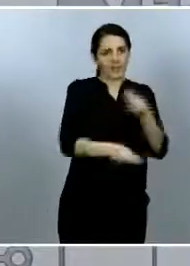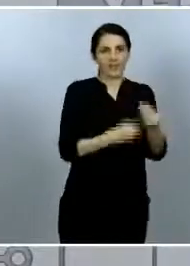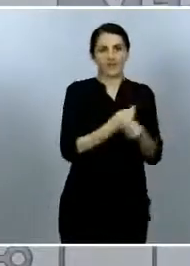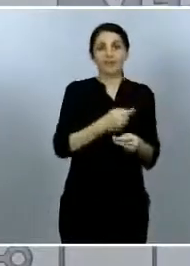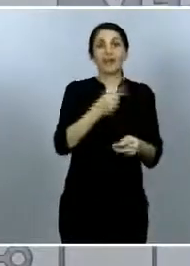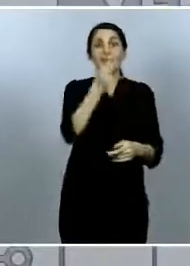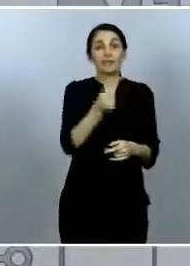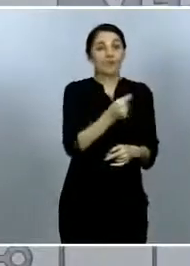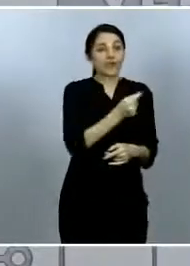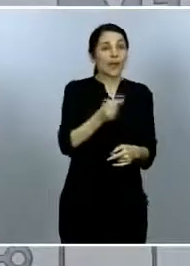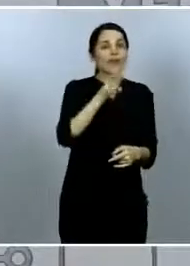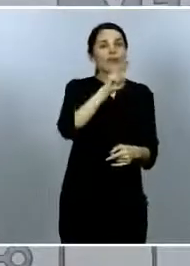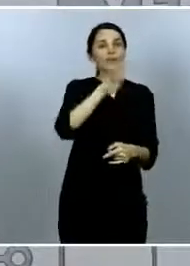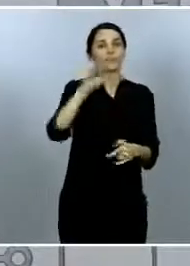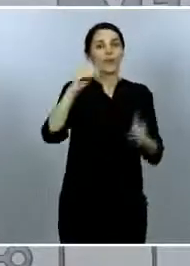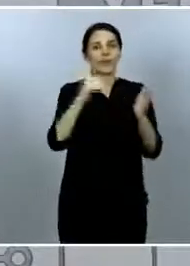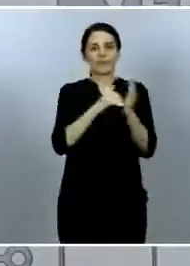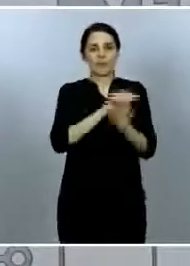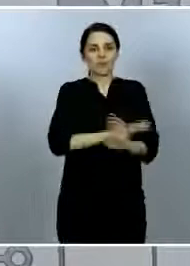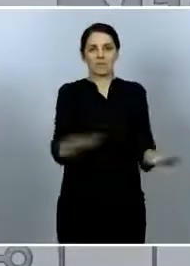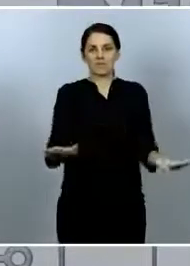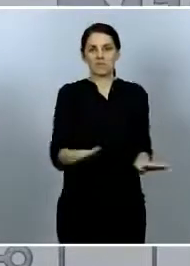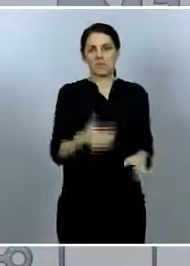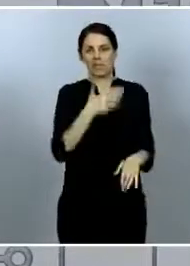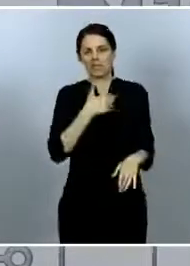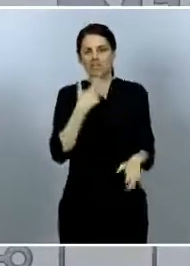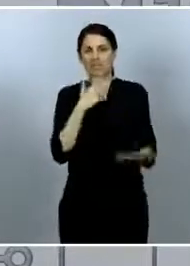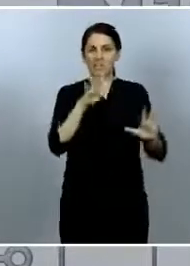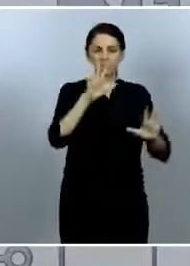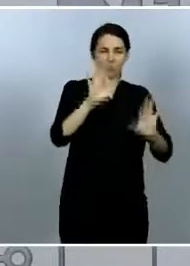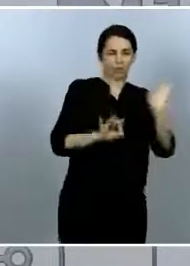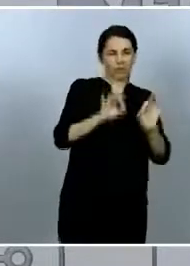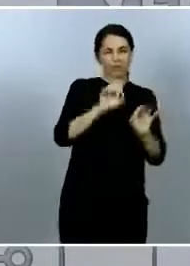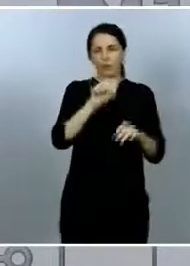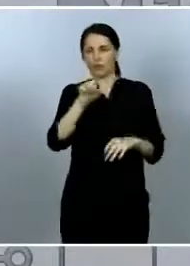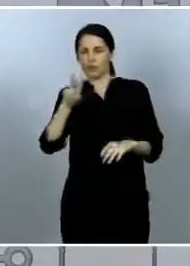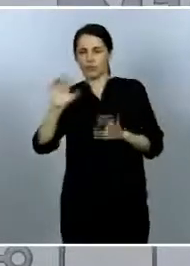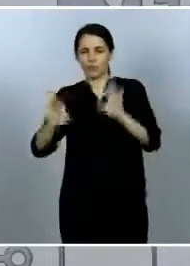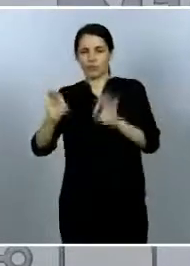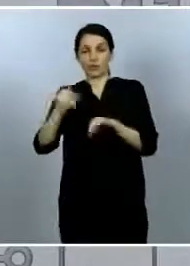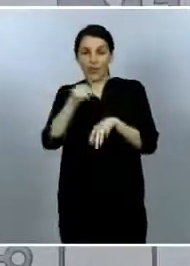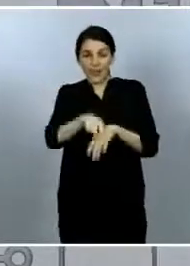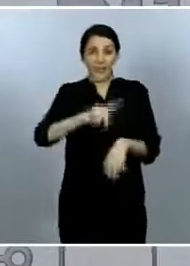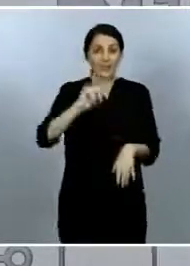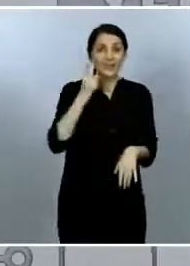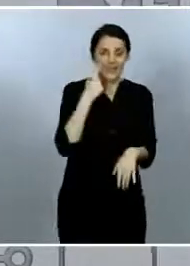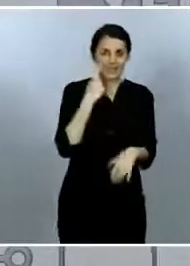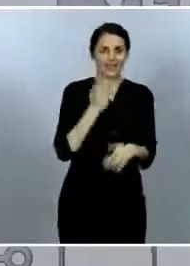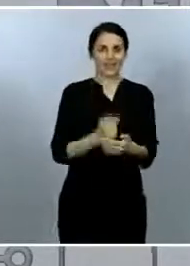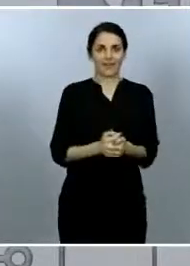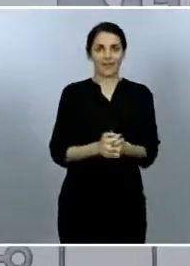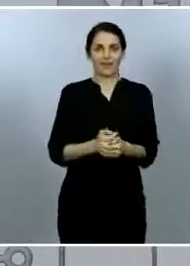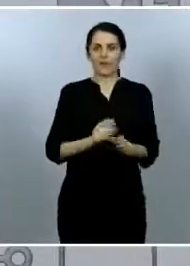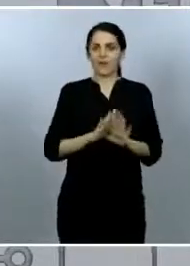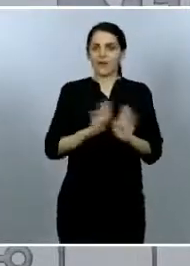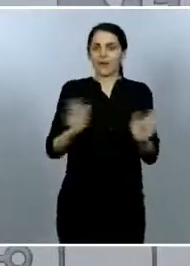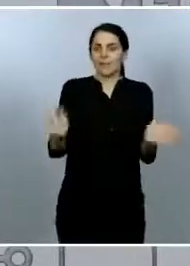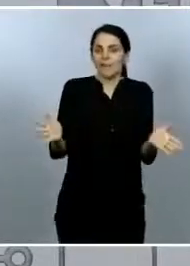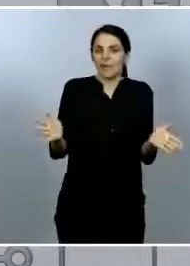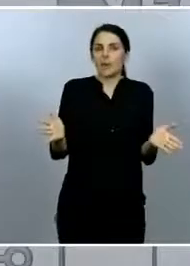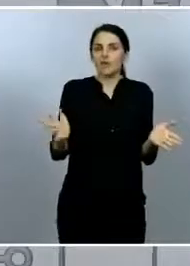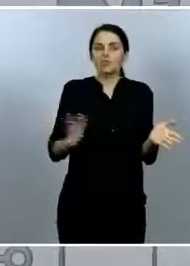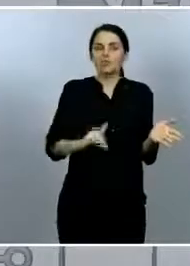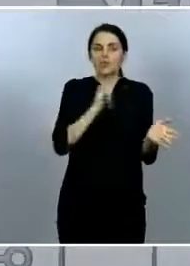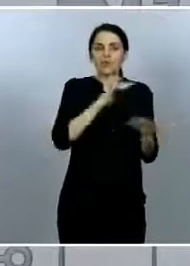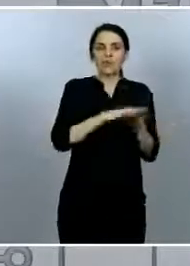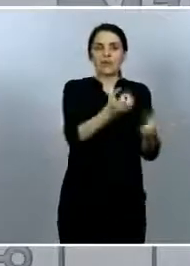algo más del 10% 11-12% eso es lo que hemos detectado pero ha sido suficiente para poder valorar cómo evolucionaba la